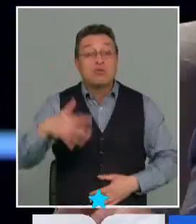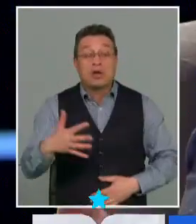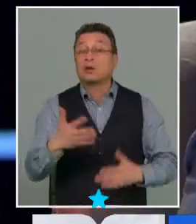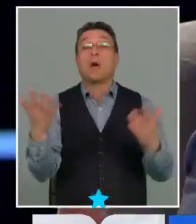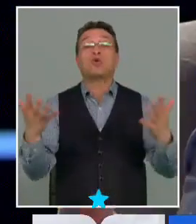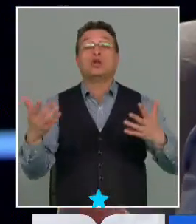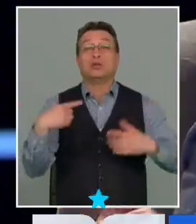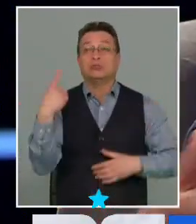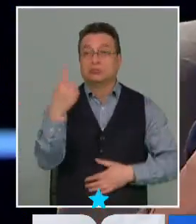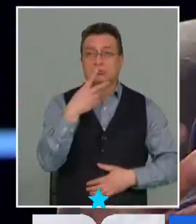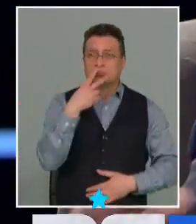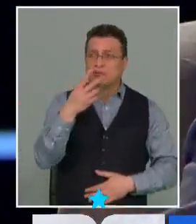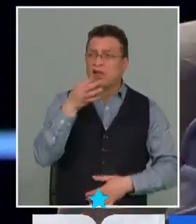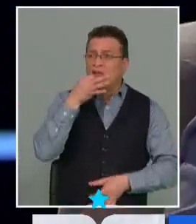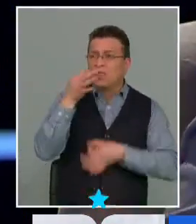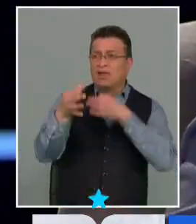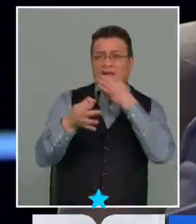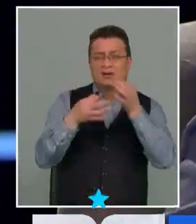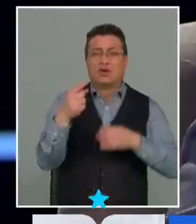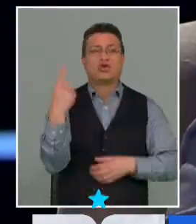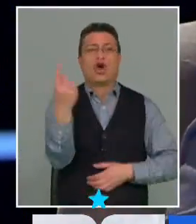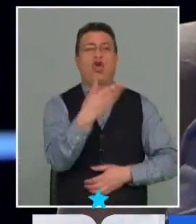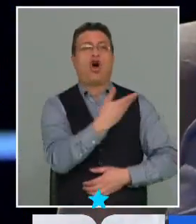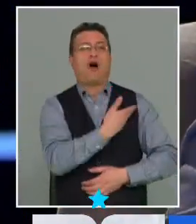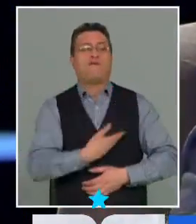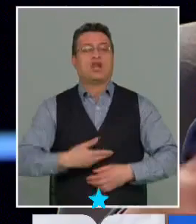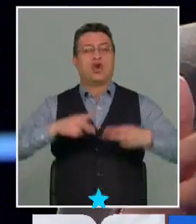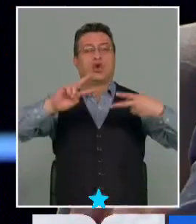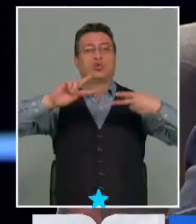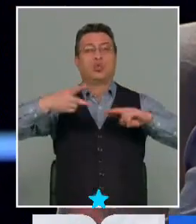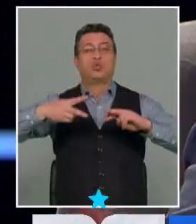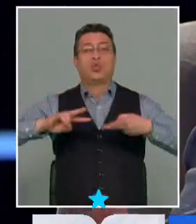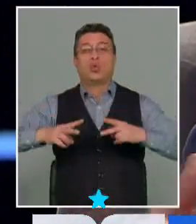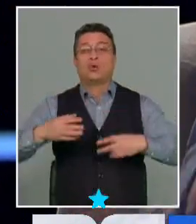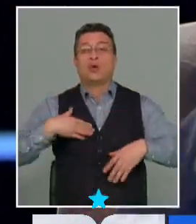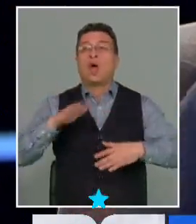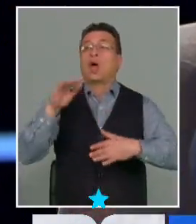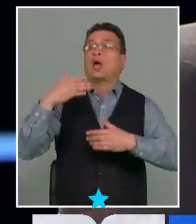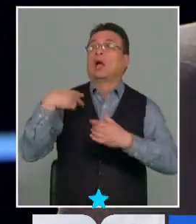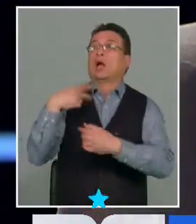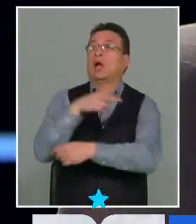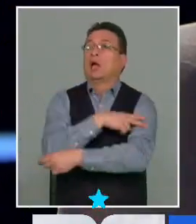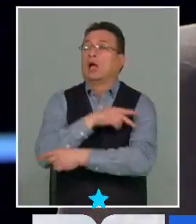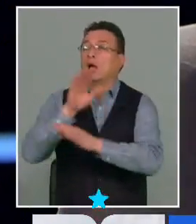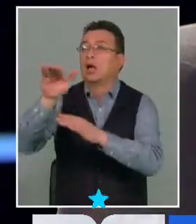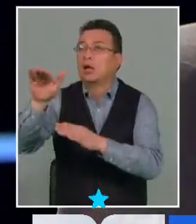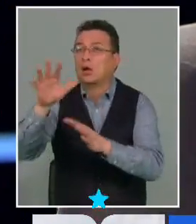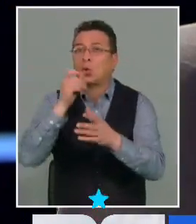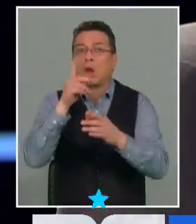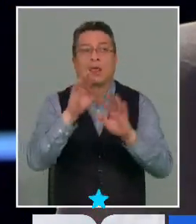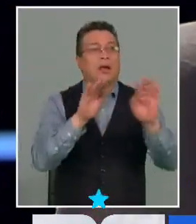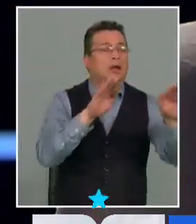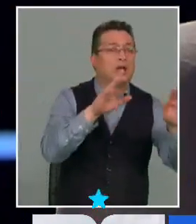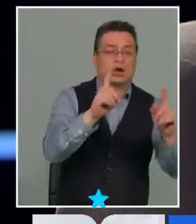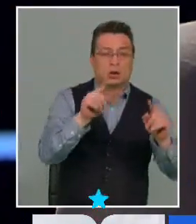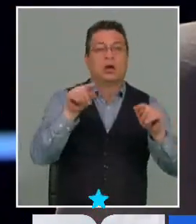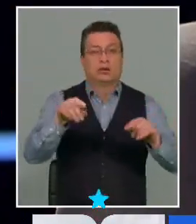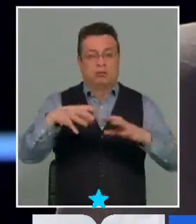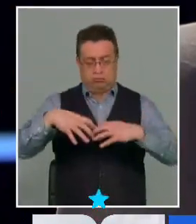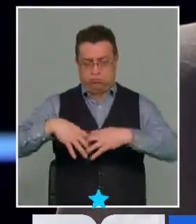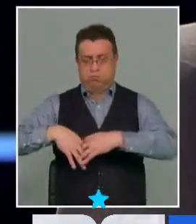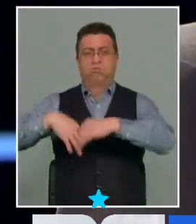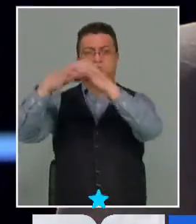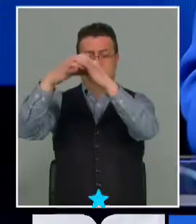hoy día uno escucha de que todos los gobiernos de turno, todas las autoridades no saben con quién hablar. Las autonomías indígenas se constituyen como un